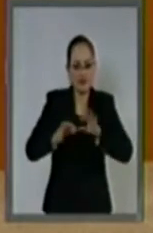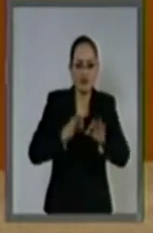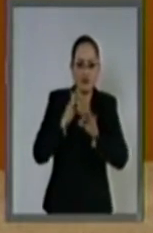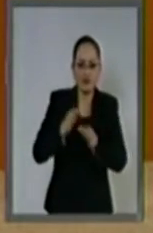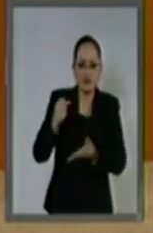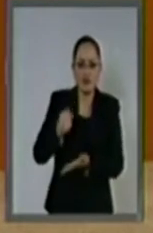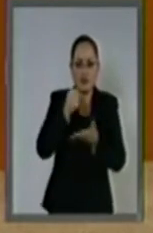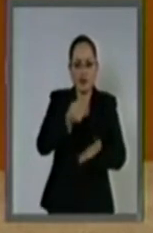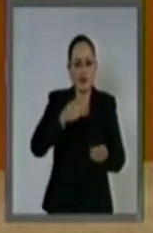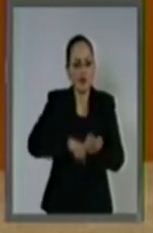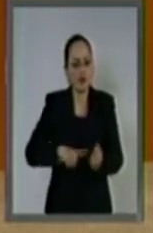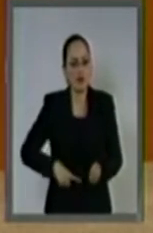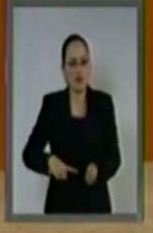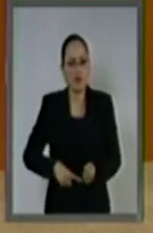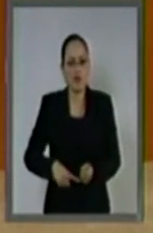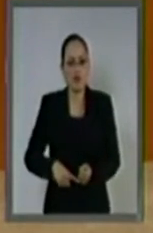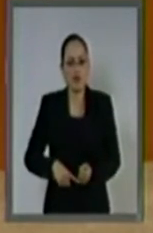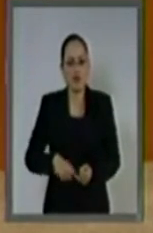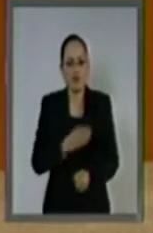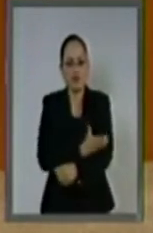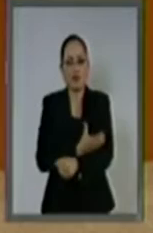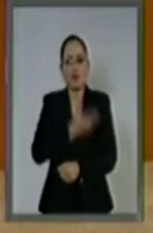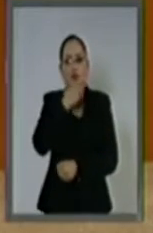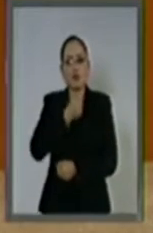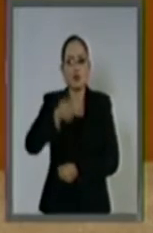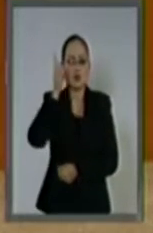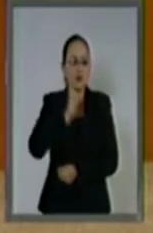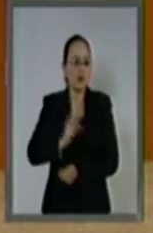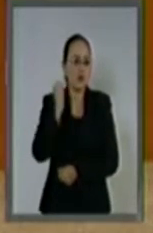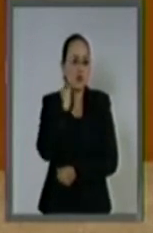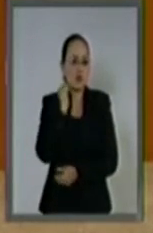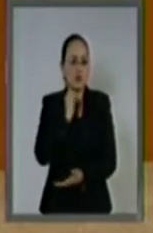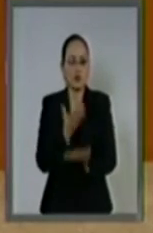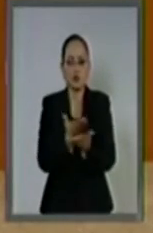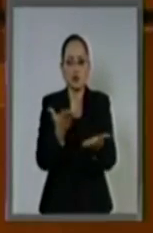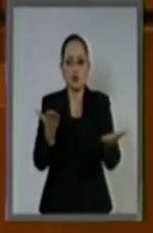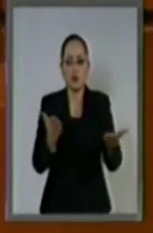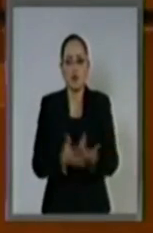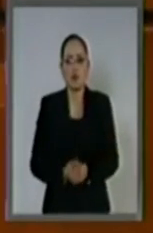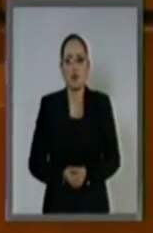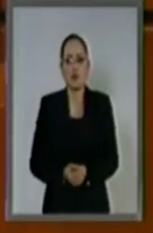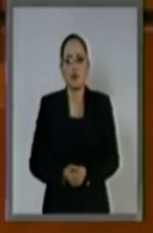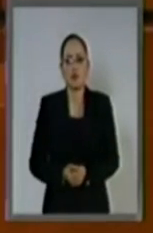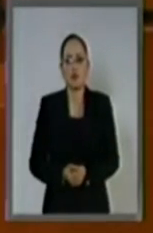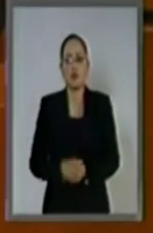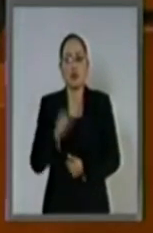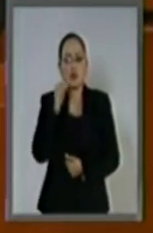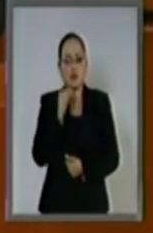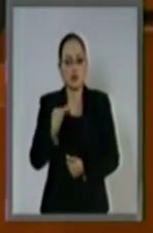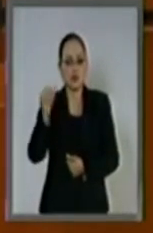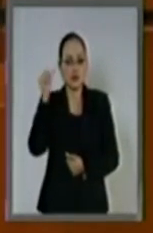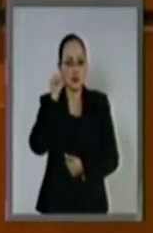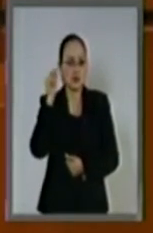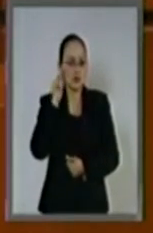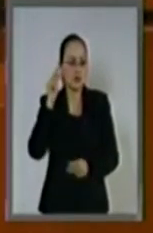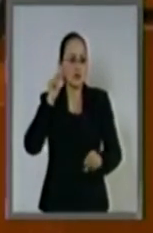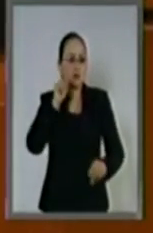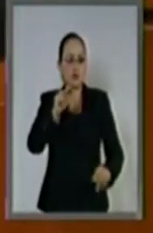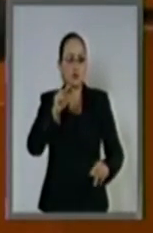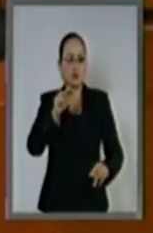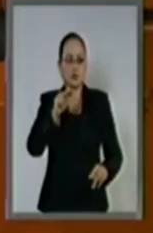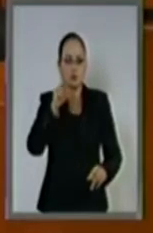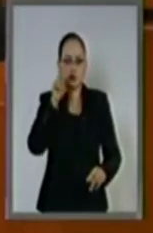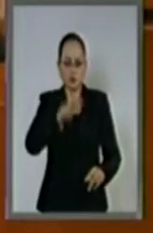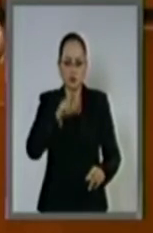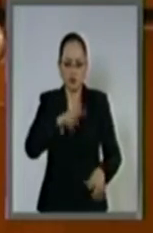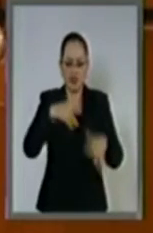públicos. Compañeras y compañeros senadores, ayer vimos una manifestación que yo digo